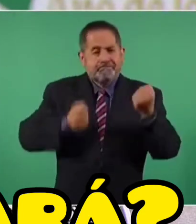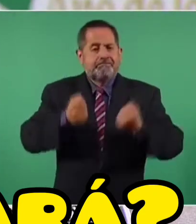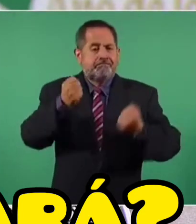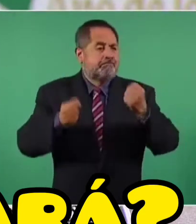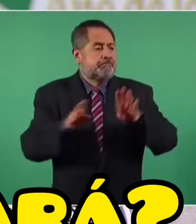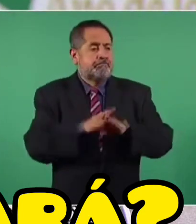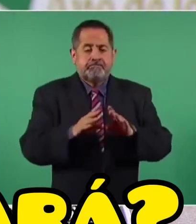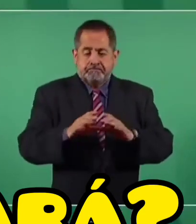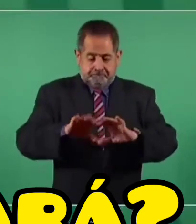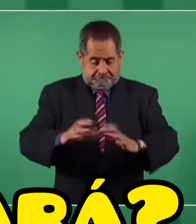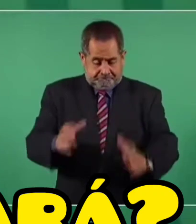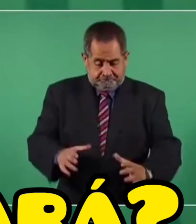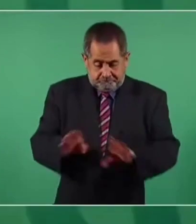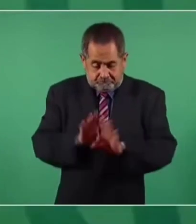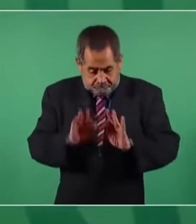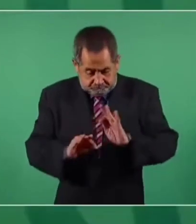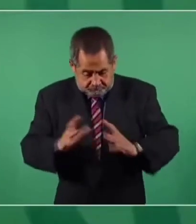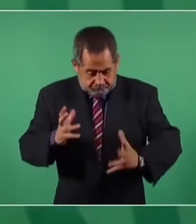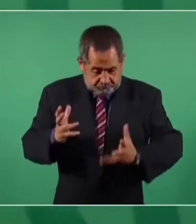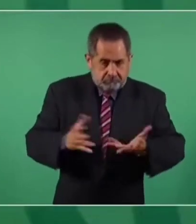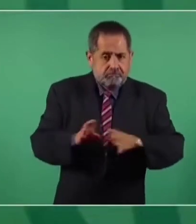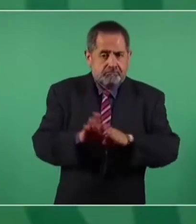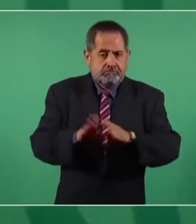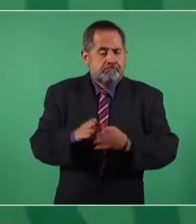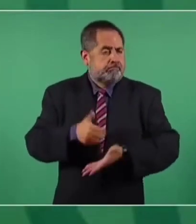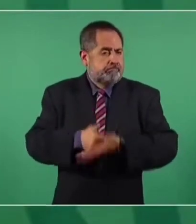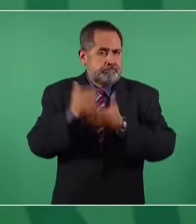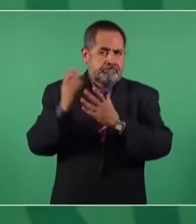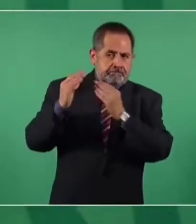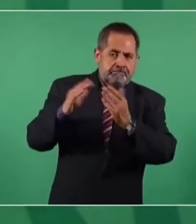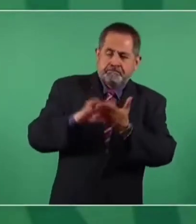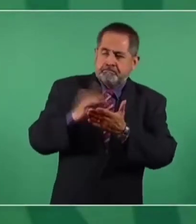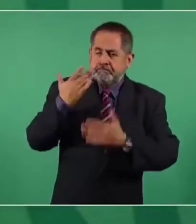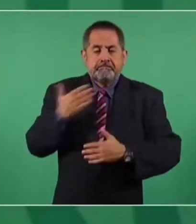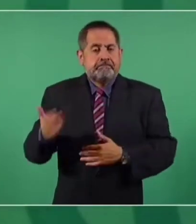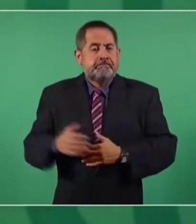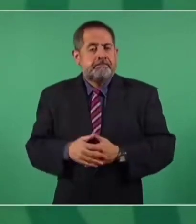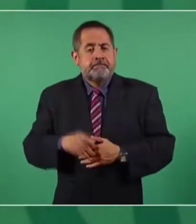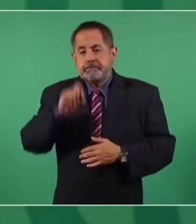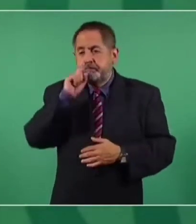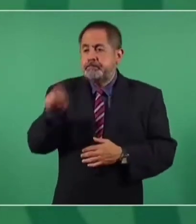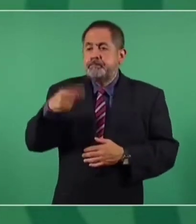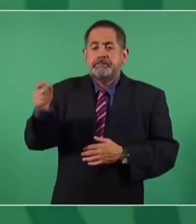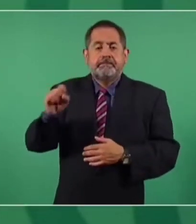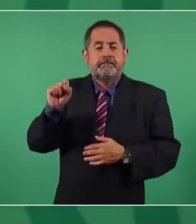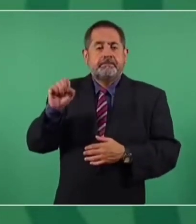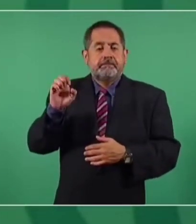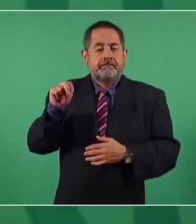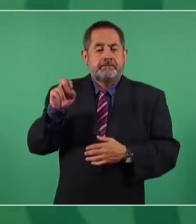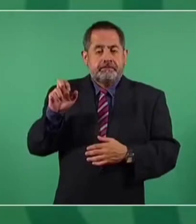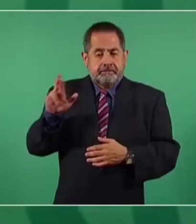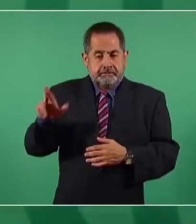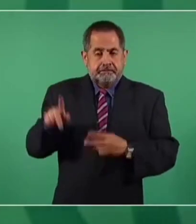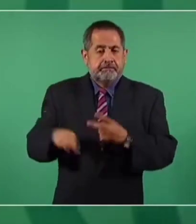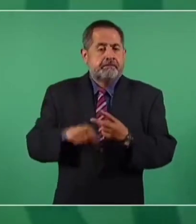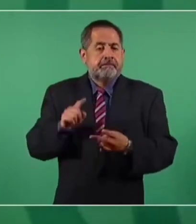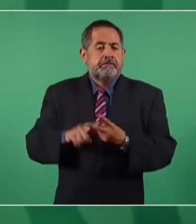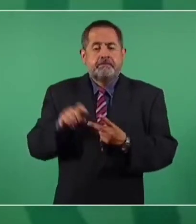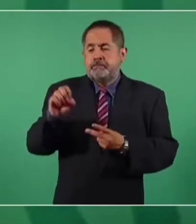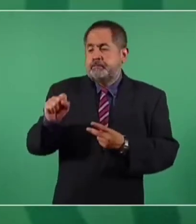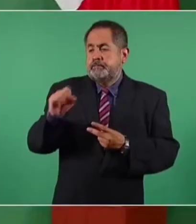manejo de cilindros. Agradecemos también a la Secretaría de Energía, de Comunicaciones y